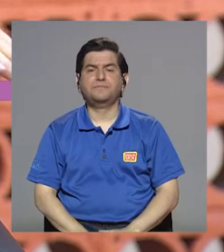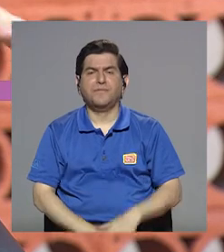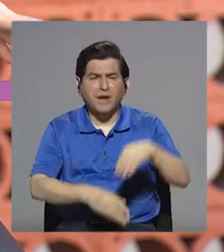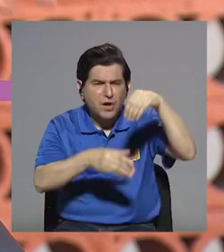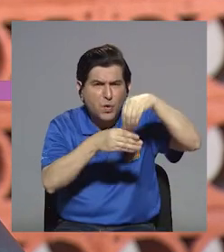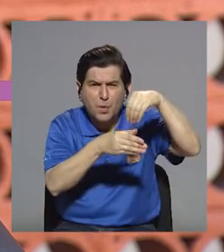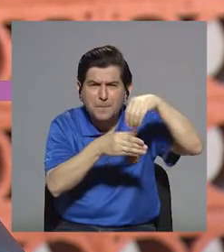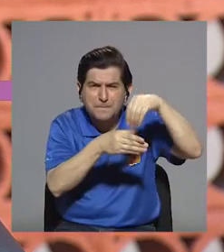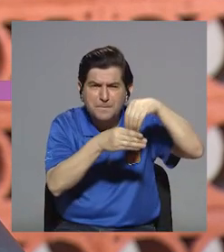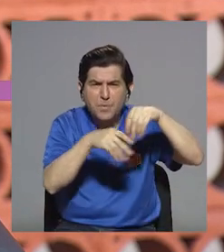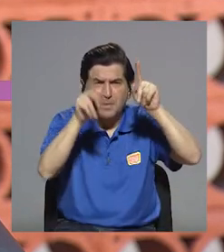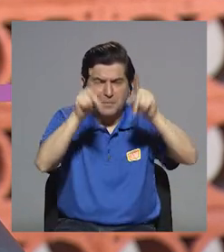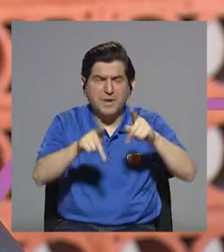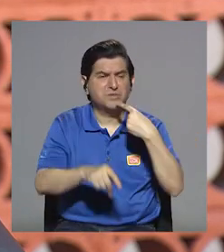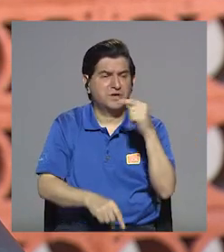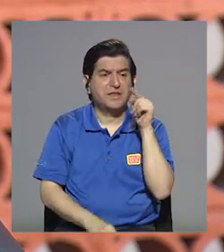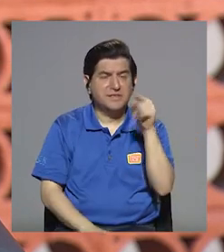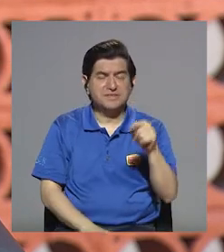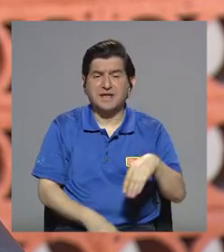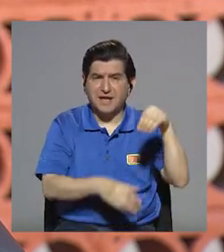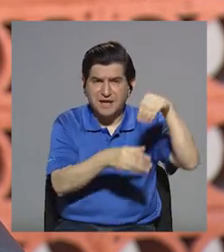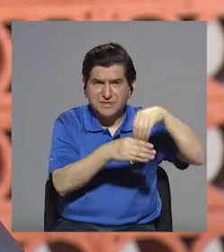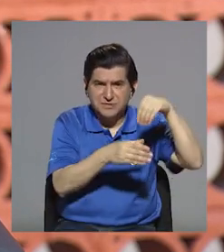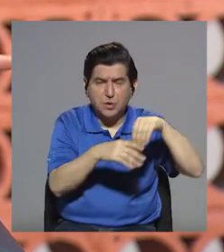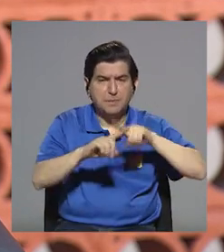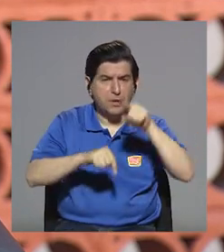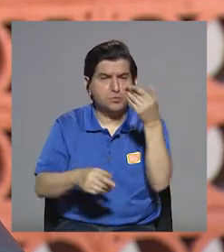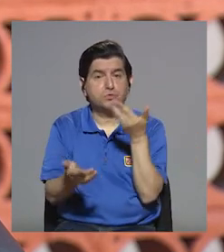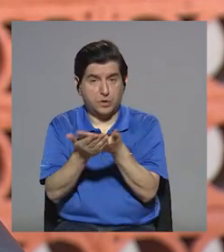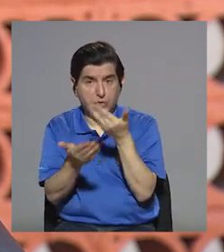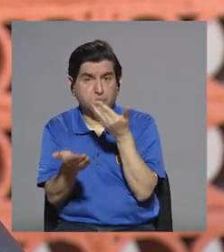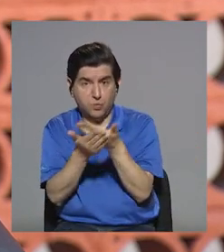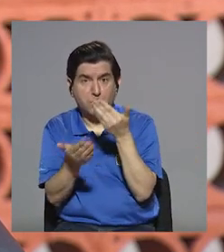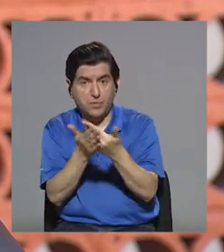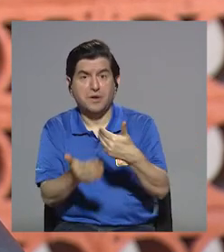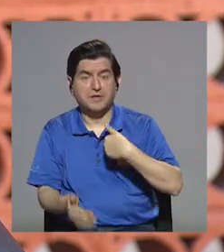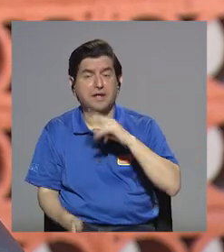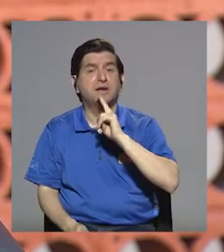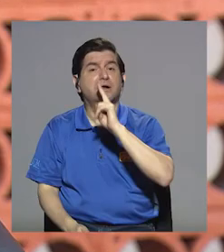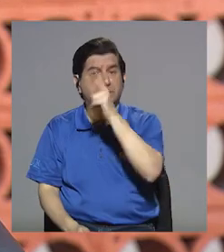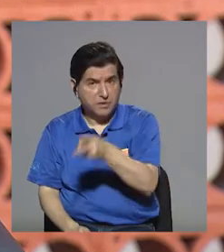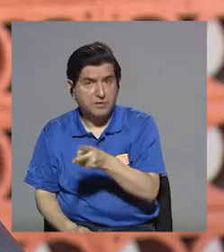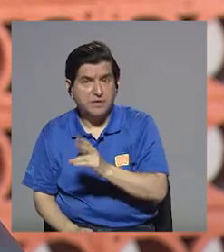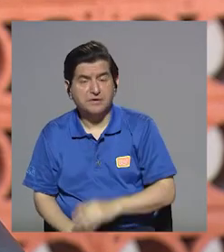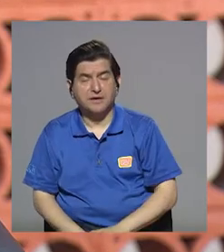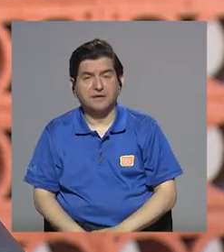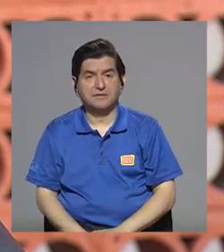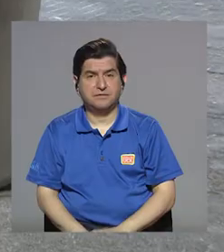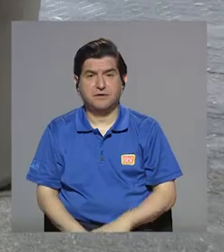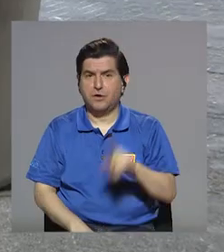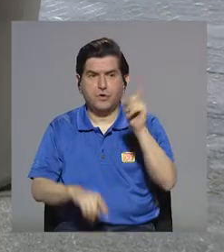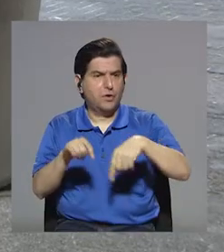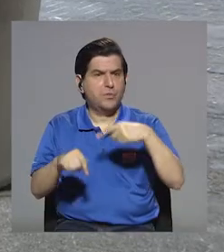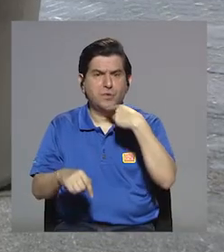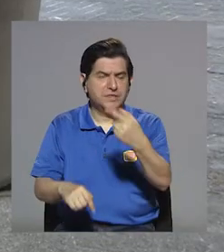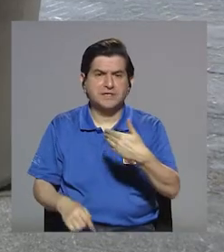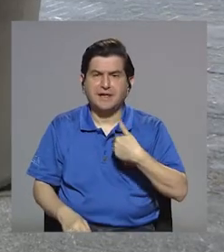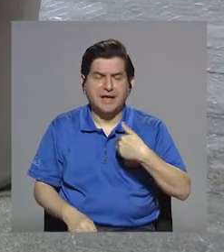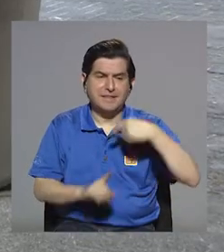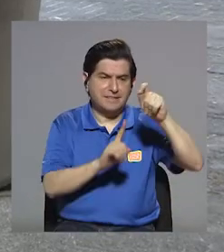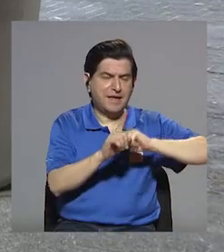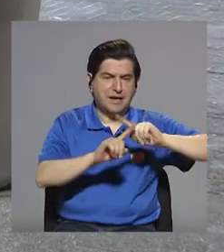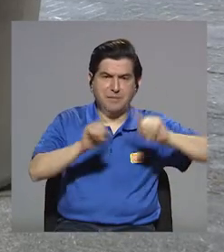Los ingredientes, digamos, la persona lleva y dice, estos son los ingredientes, pero ustedes tienen que verificar que tenga de verdad esos ingredientes. No pueden decir, tiene